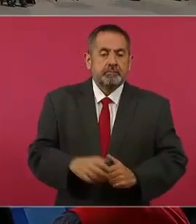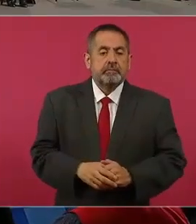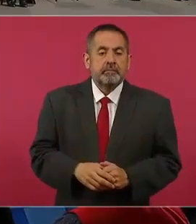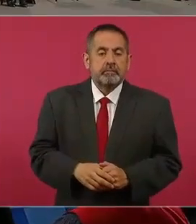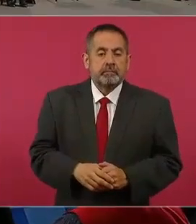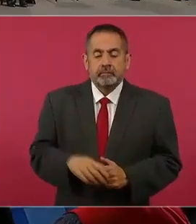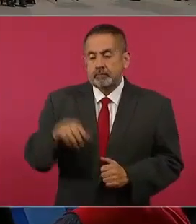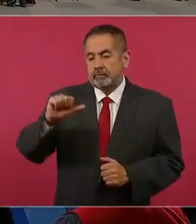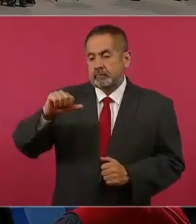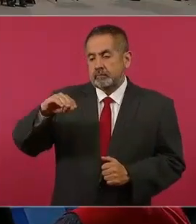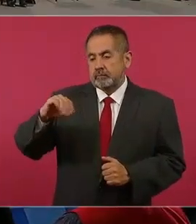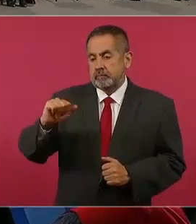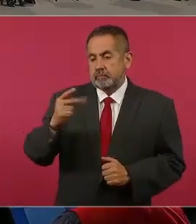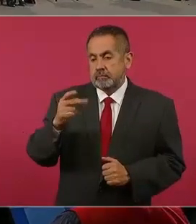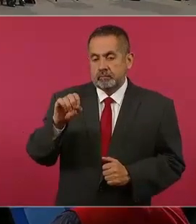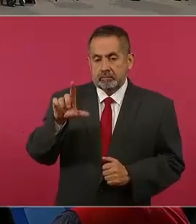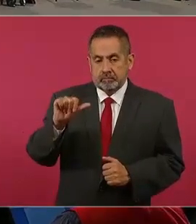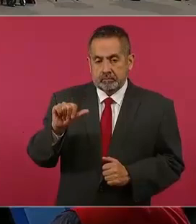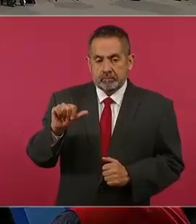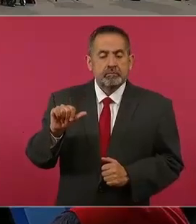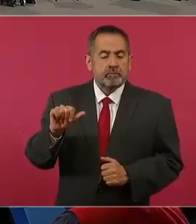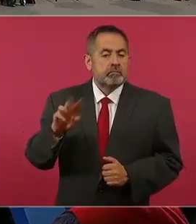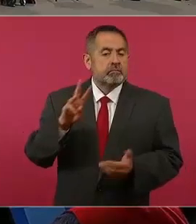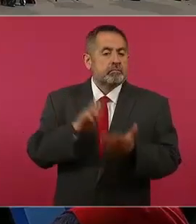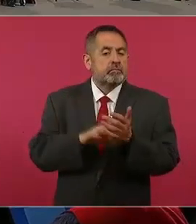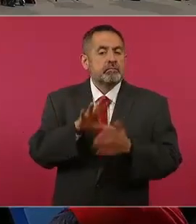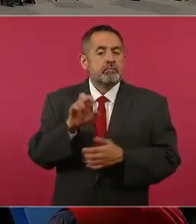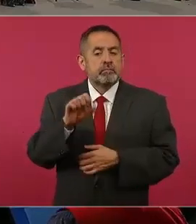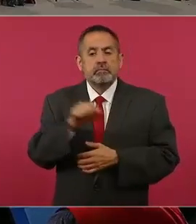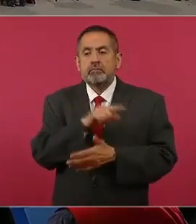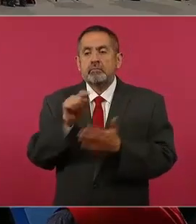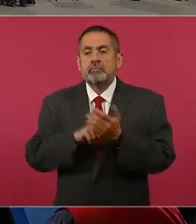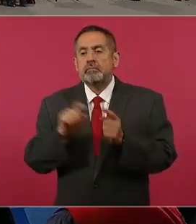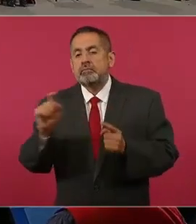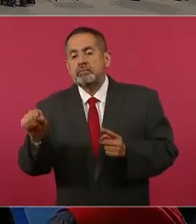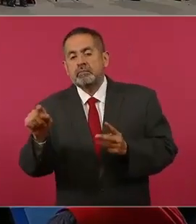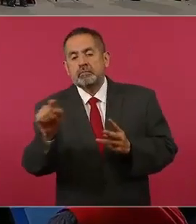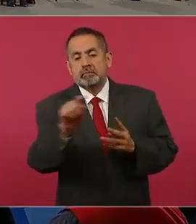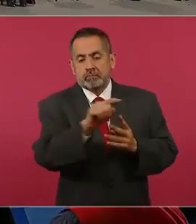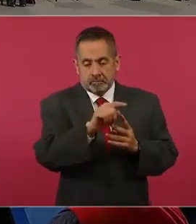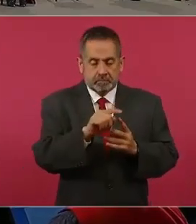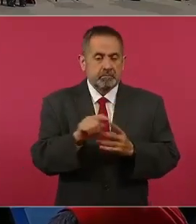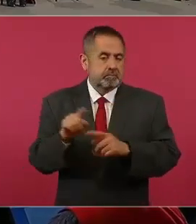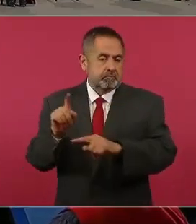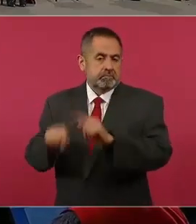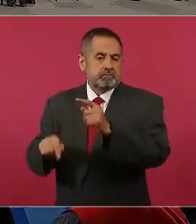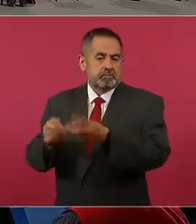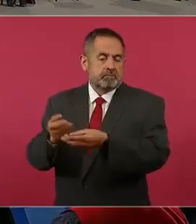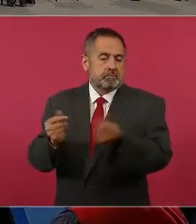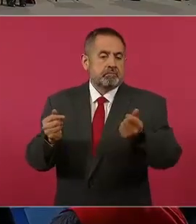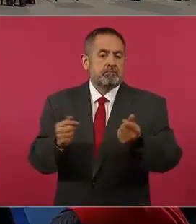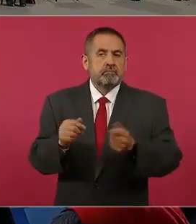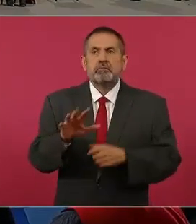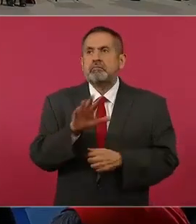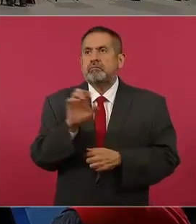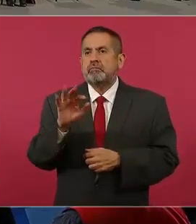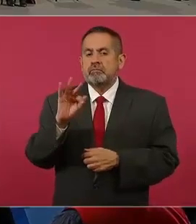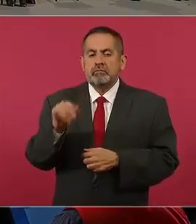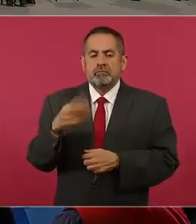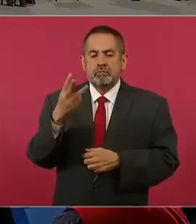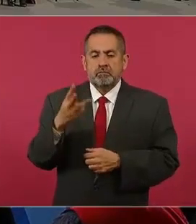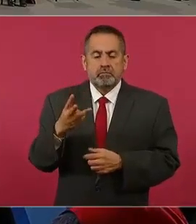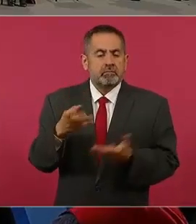en Amapola, 3 mil 560 plantíos de esta planta, son en 543